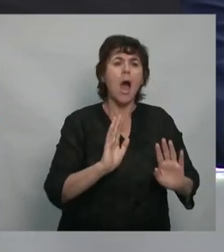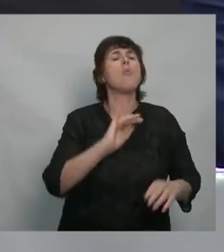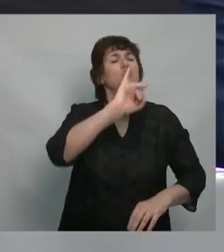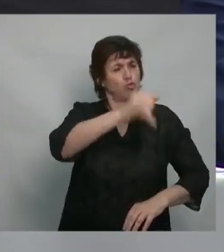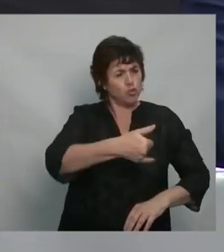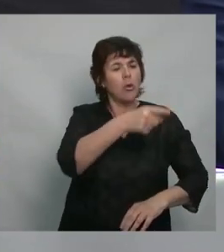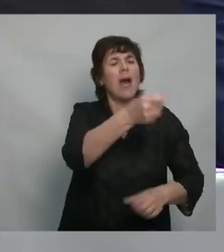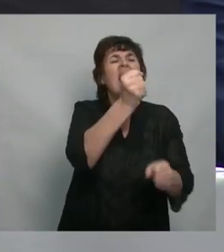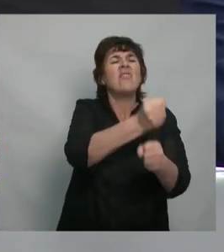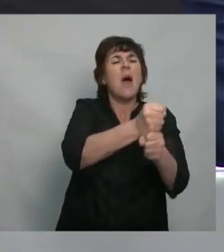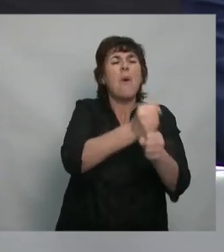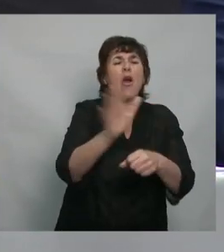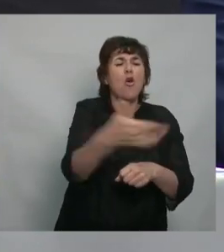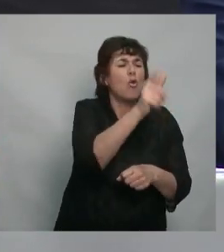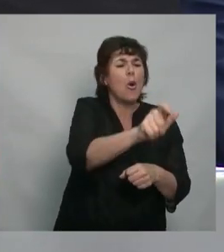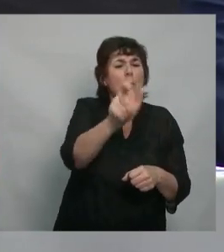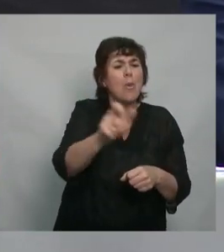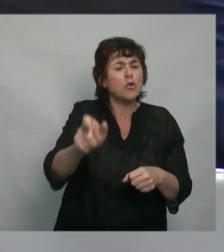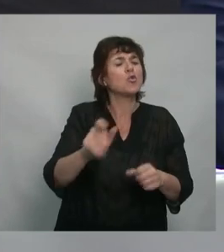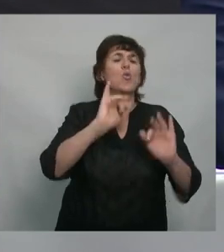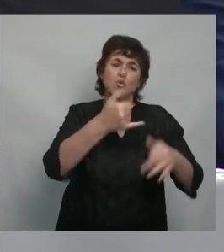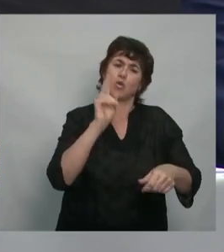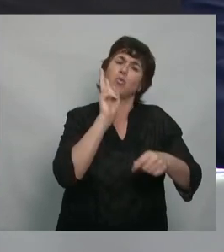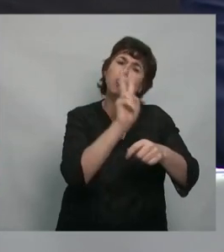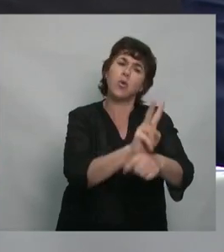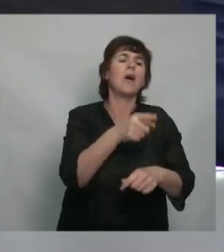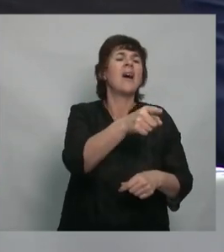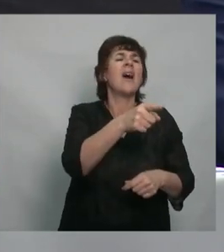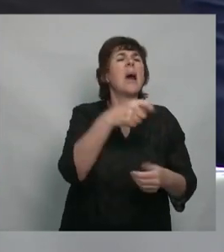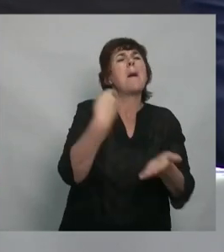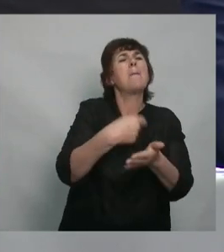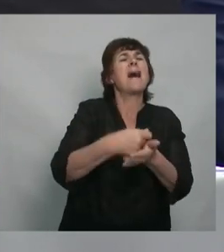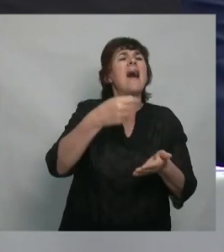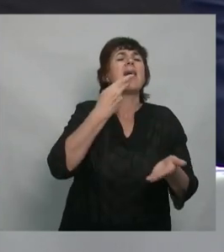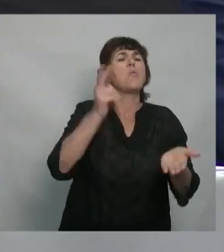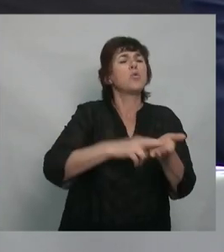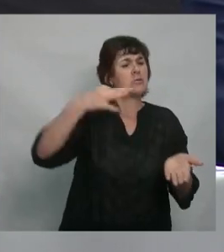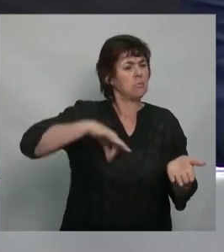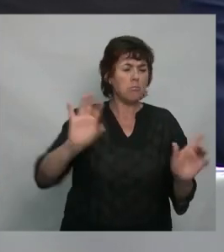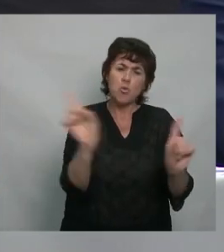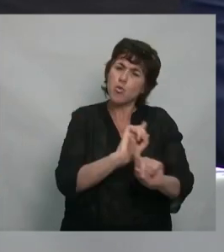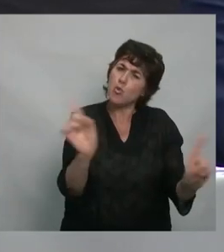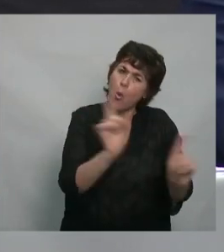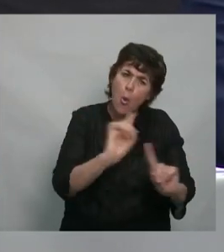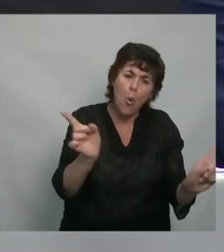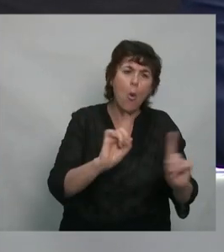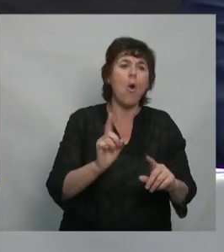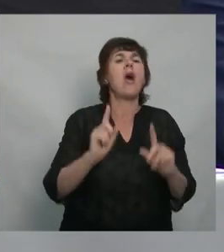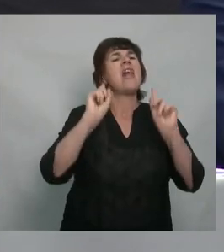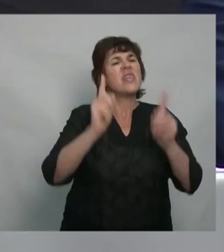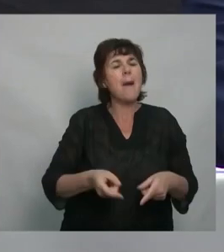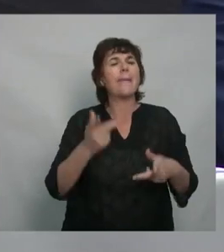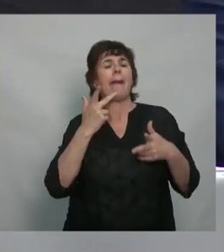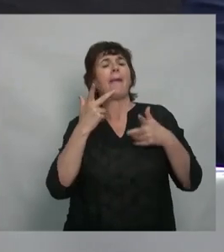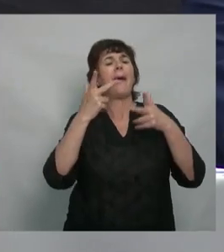trabajadores argentinos que nadie iba a pagar impuesto a las ganancias. Se le aseguró a todos y